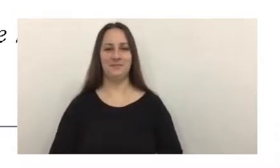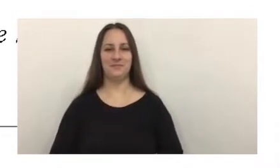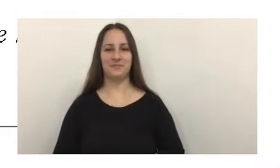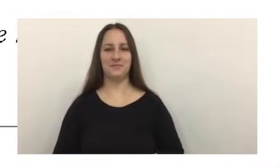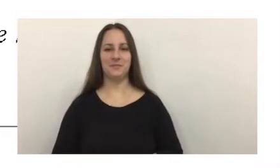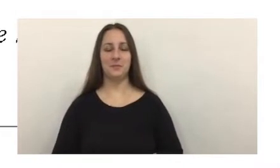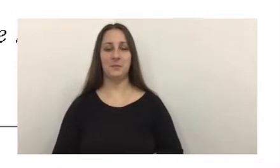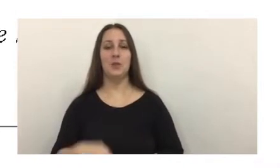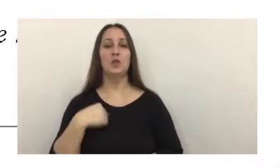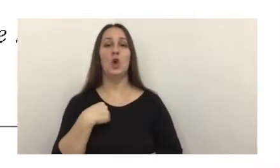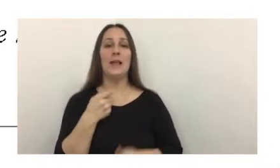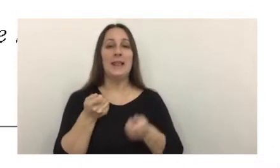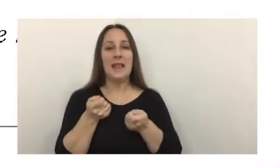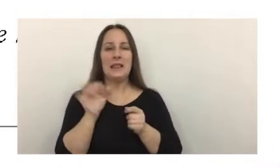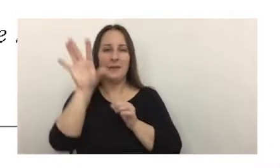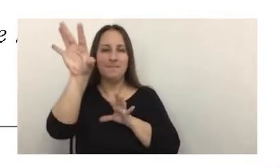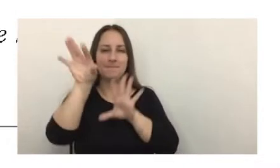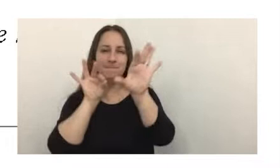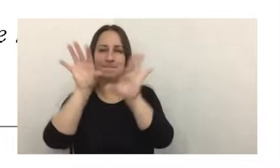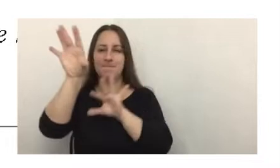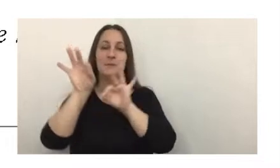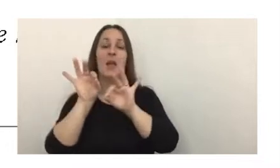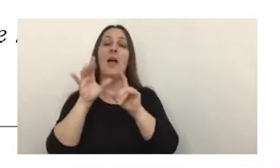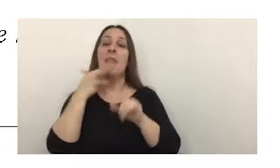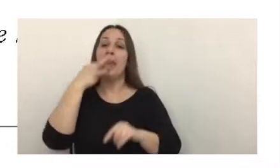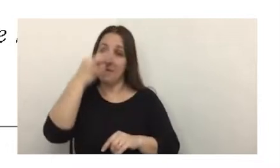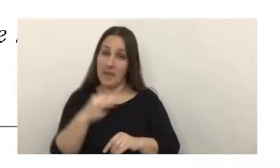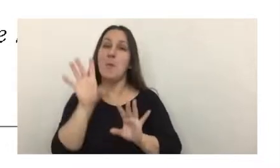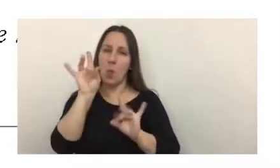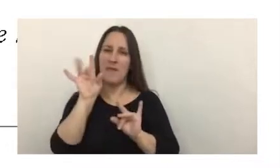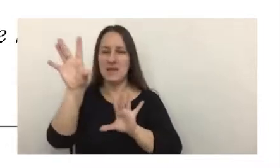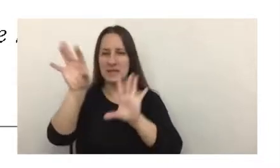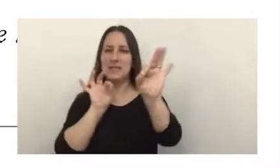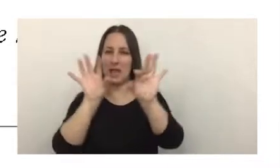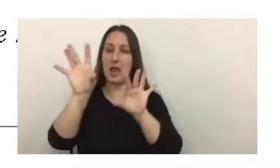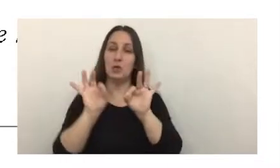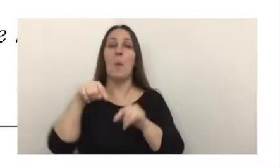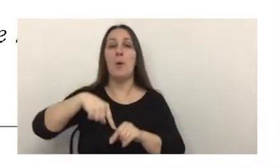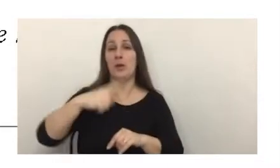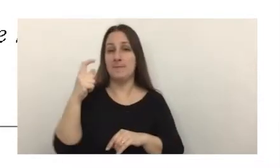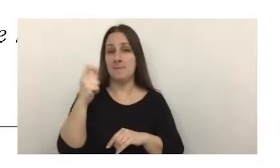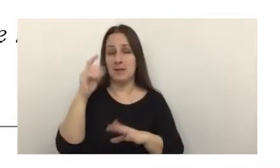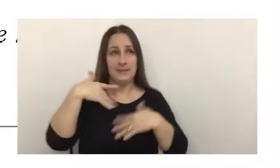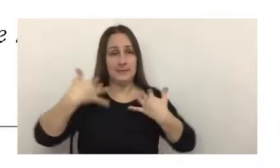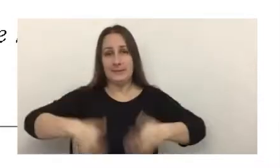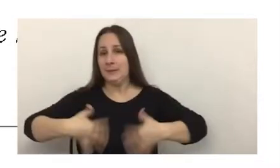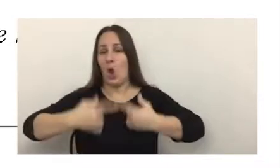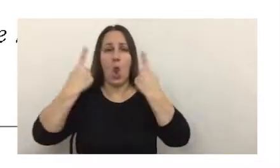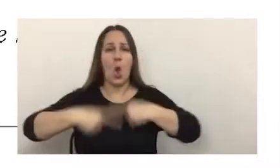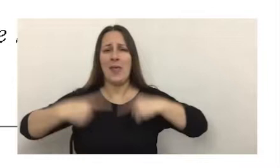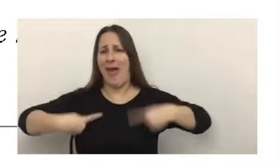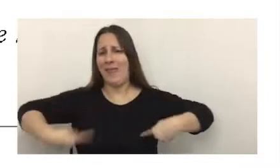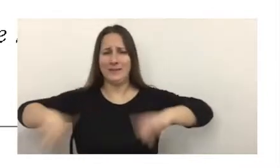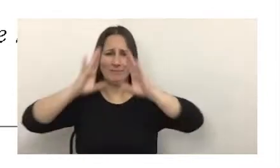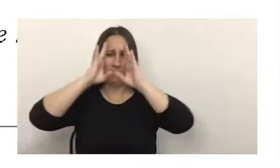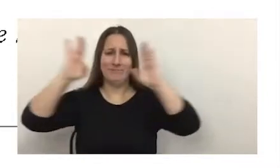Traté de hacer una selección, no les voy a negar que es bastante difícil. Ha sido un mes con muchísimas novedades,